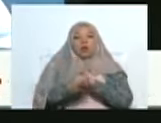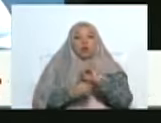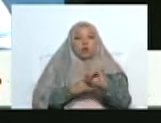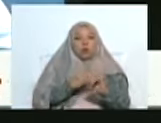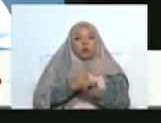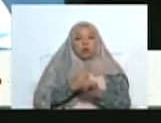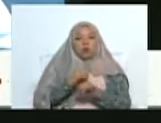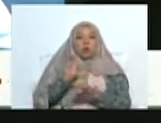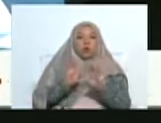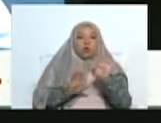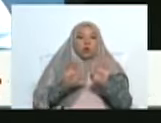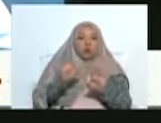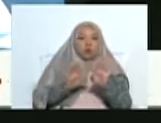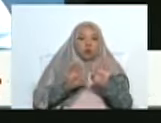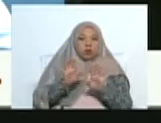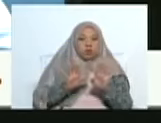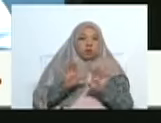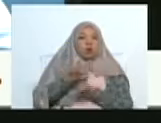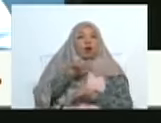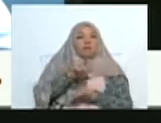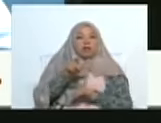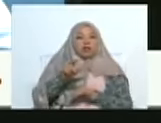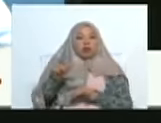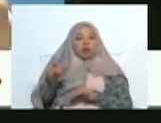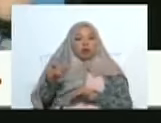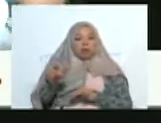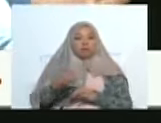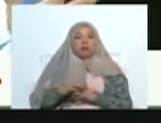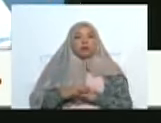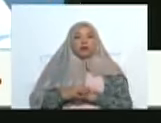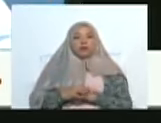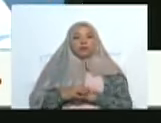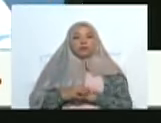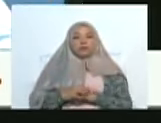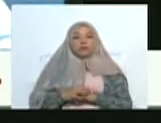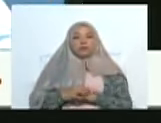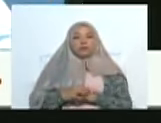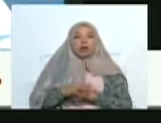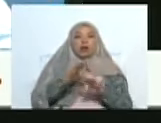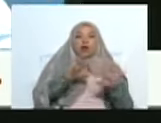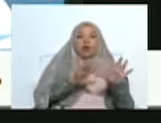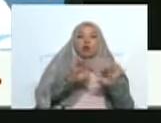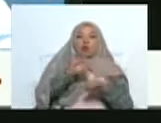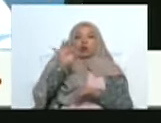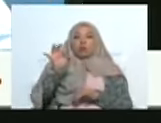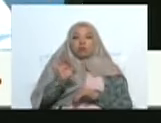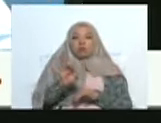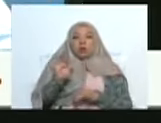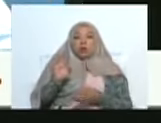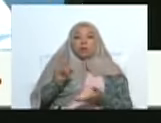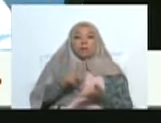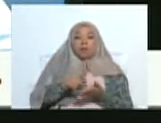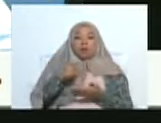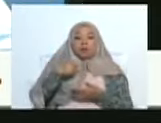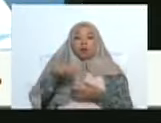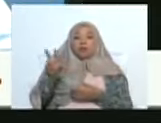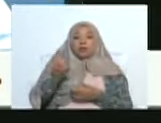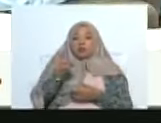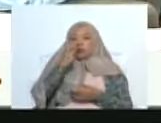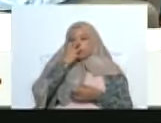proyección que estaríamos superando en un 30% los números del año ya muy buenos del año 2023.